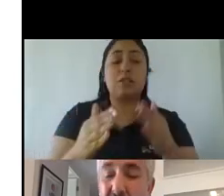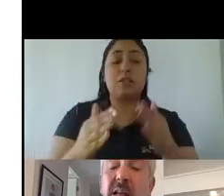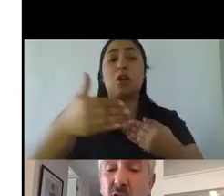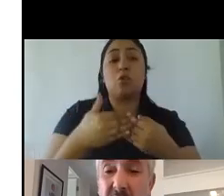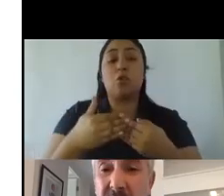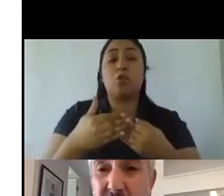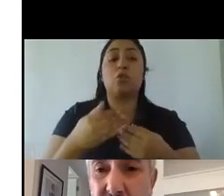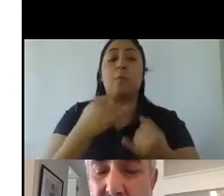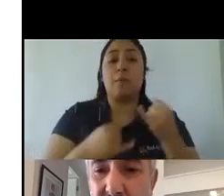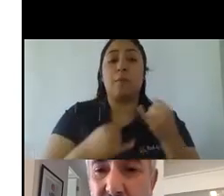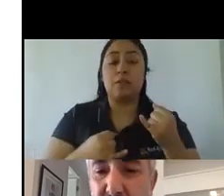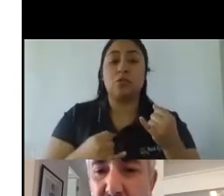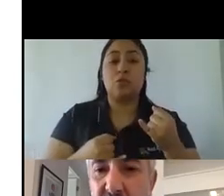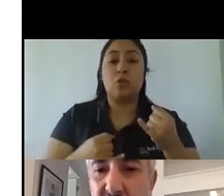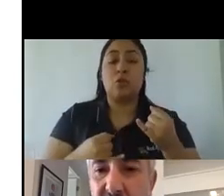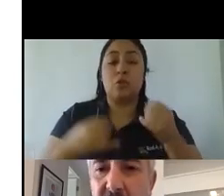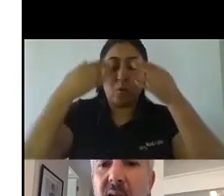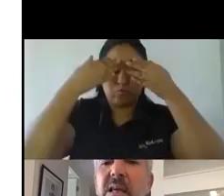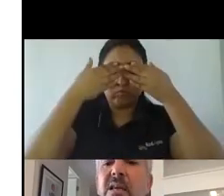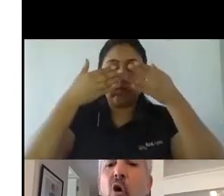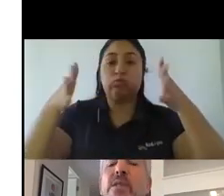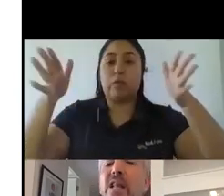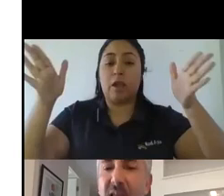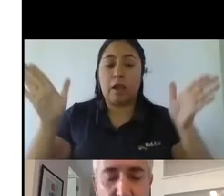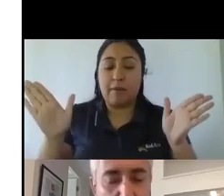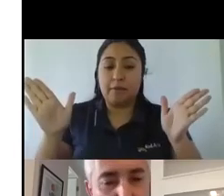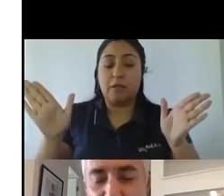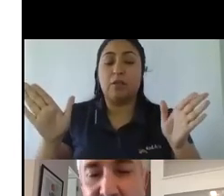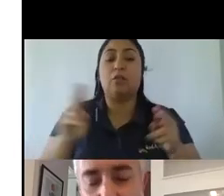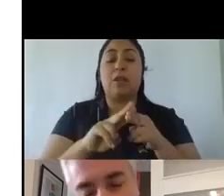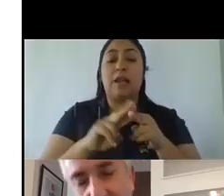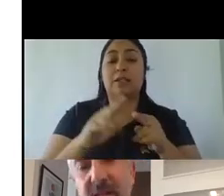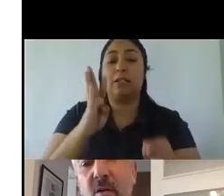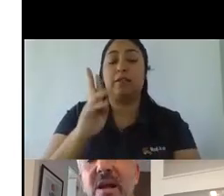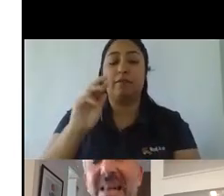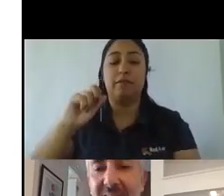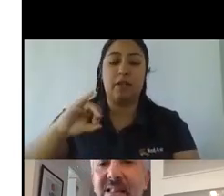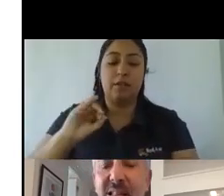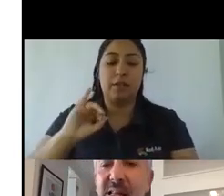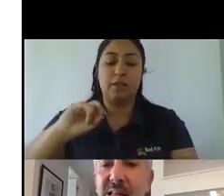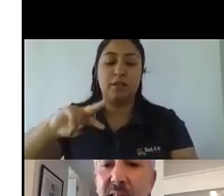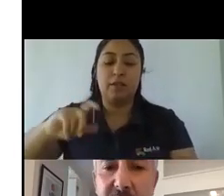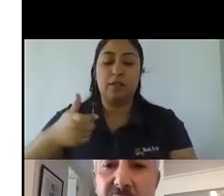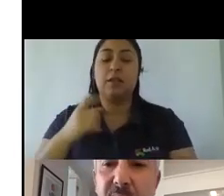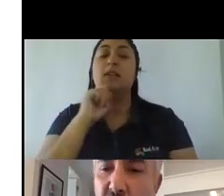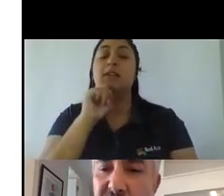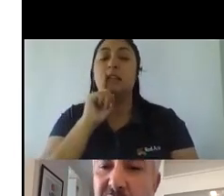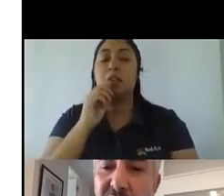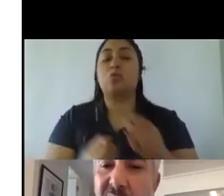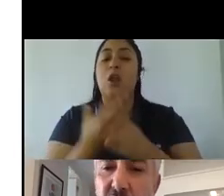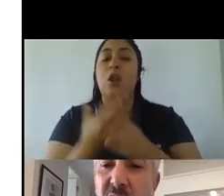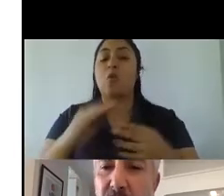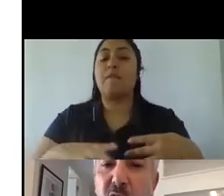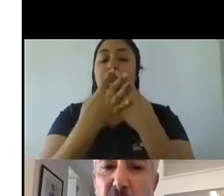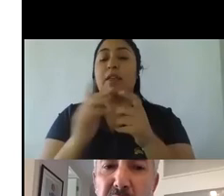cancha que es lo que hace finalmente el branding y obtener una nueva por así decirlo red de clientes vamos a estar